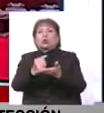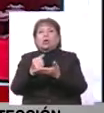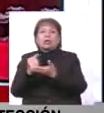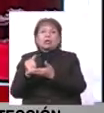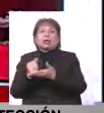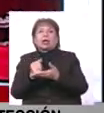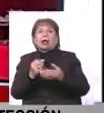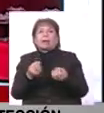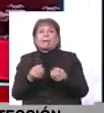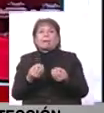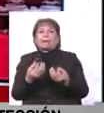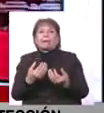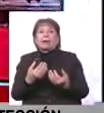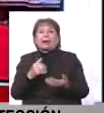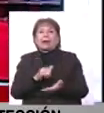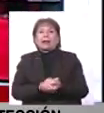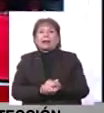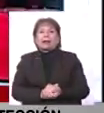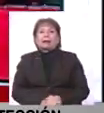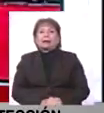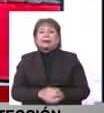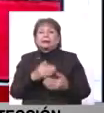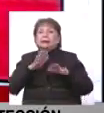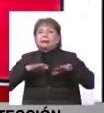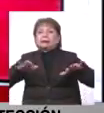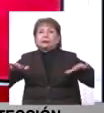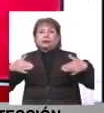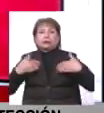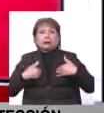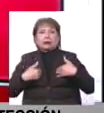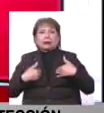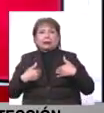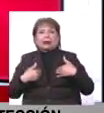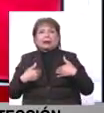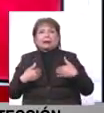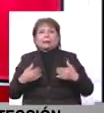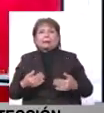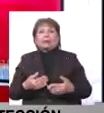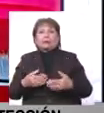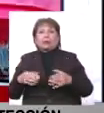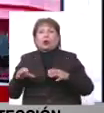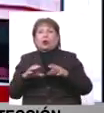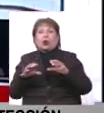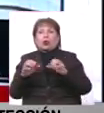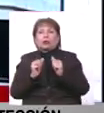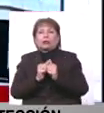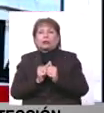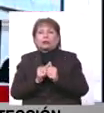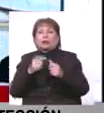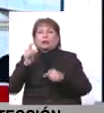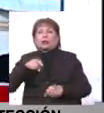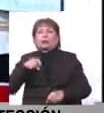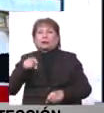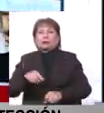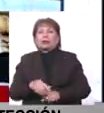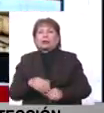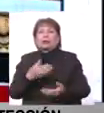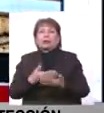sobre todo a que ese niño pueda tener las condiciones que necesita.